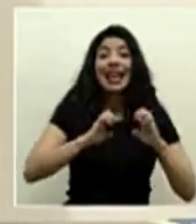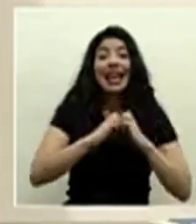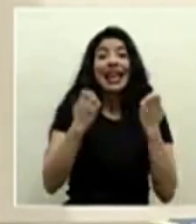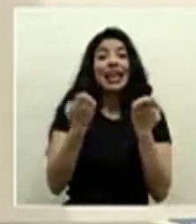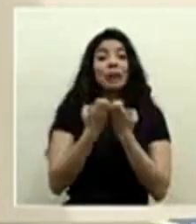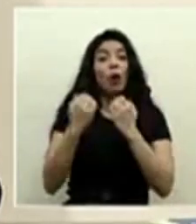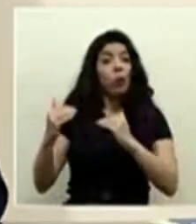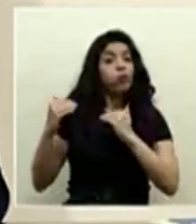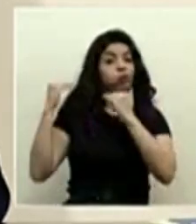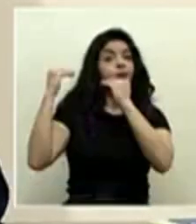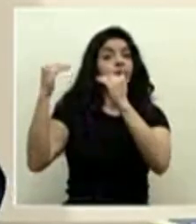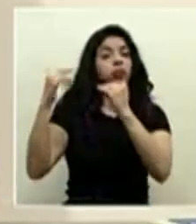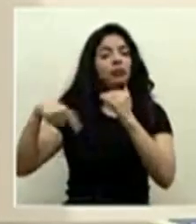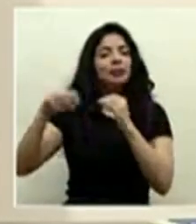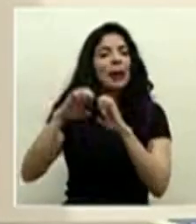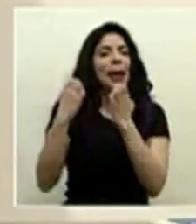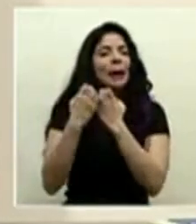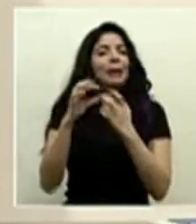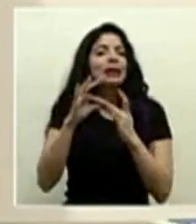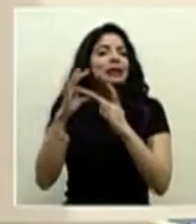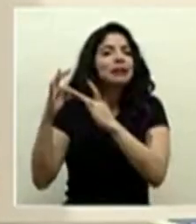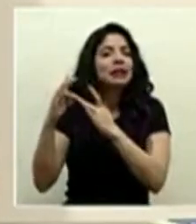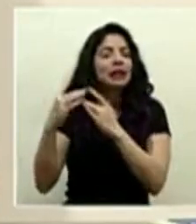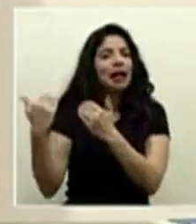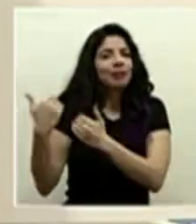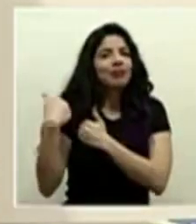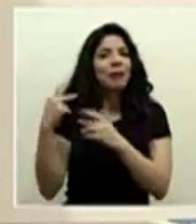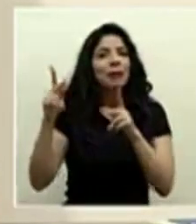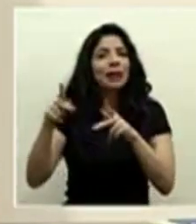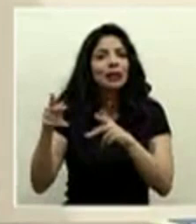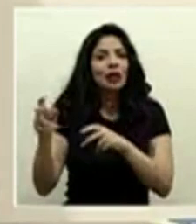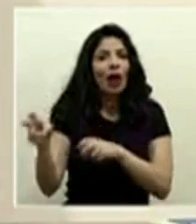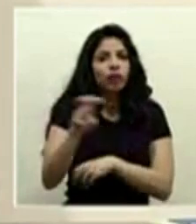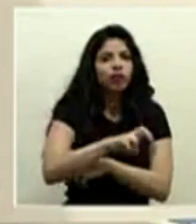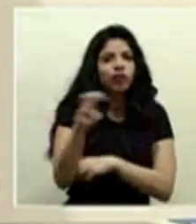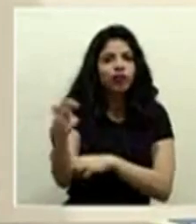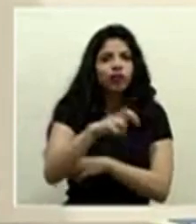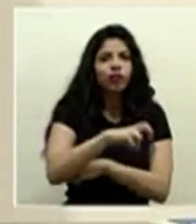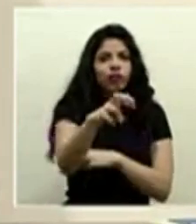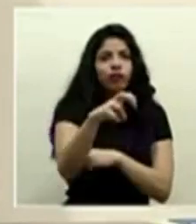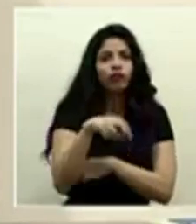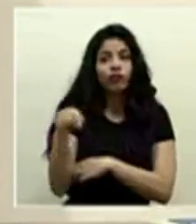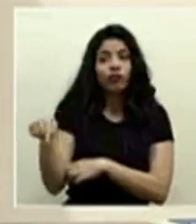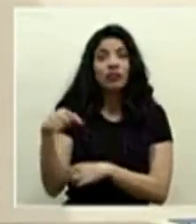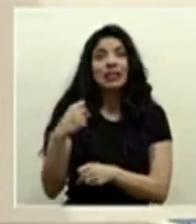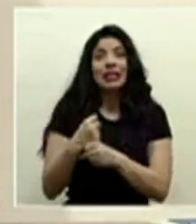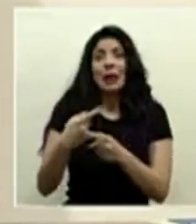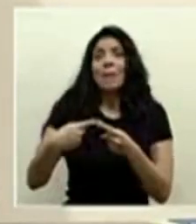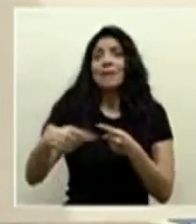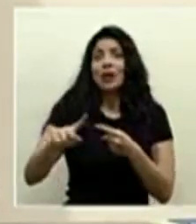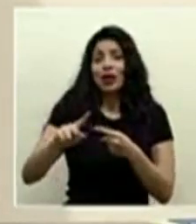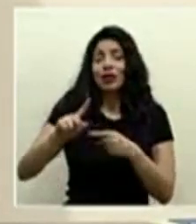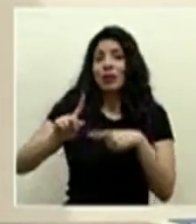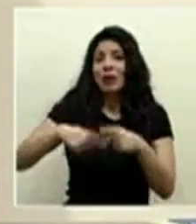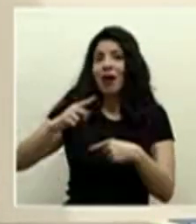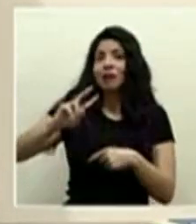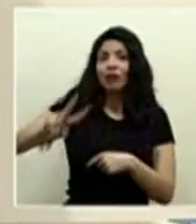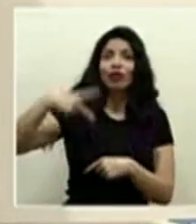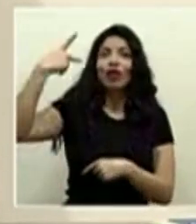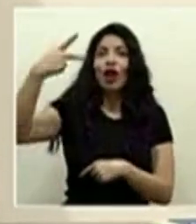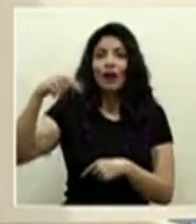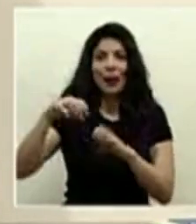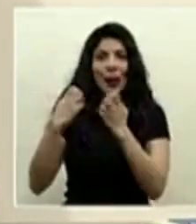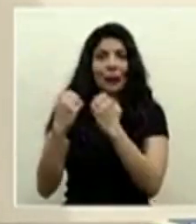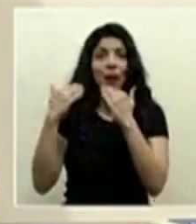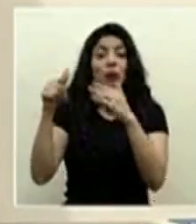PRIME que son ese equipo especializado de los traslados cuyo trabajo está a punto de multiplicarse y ya